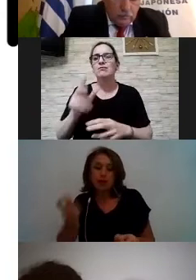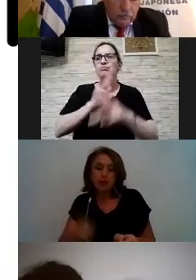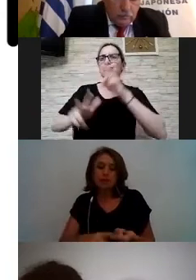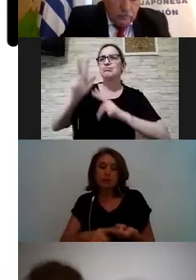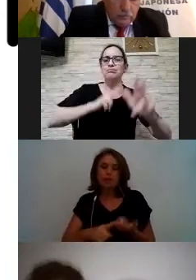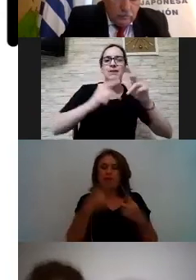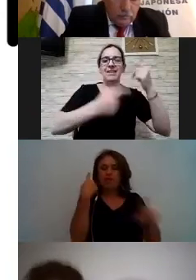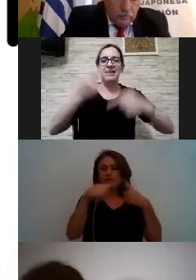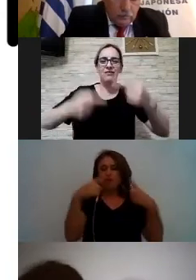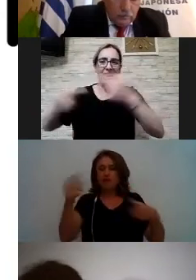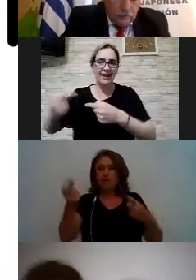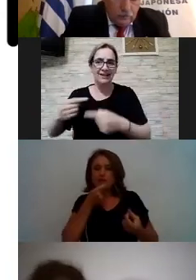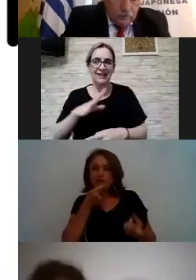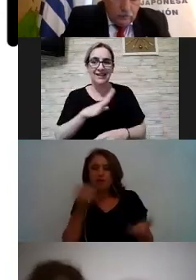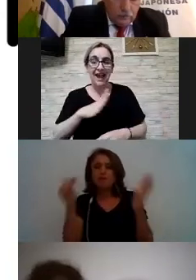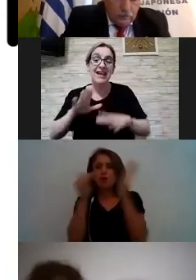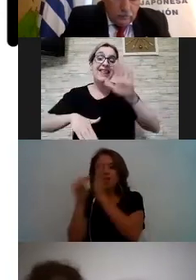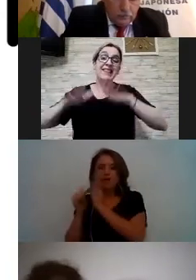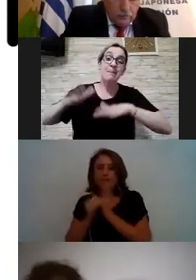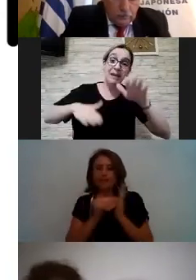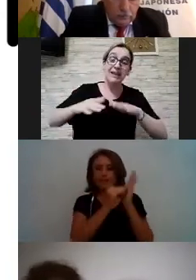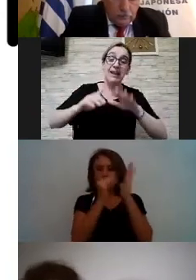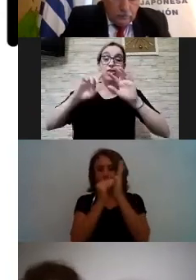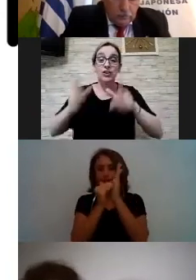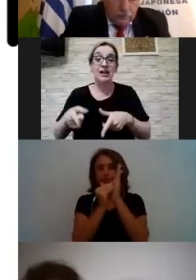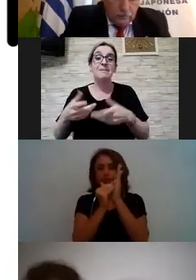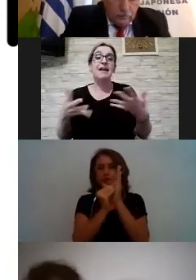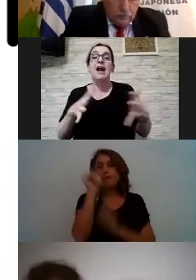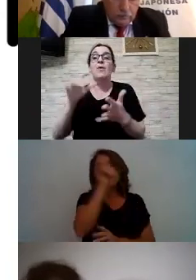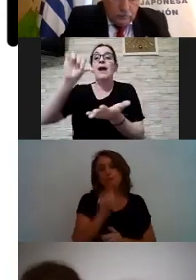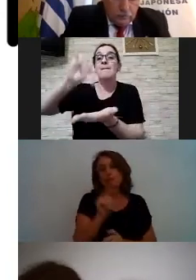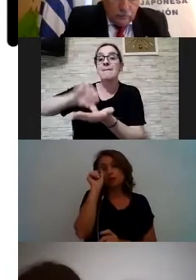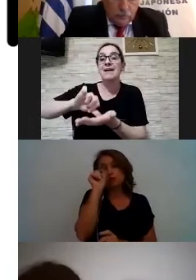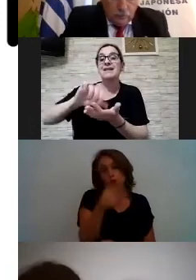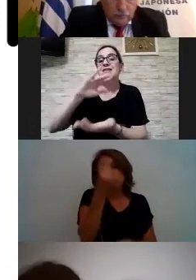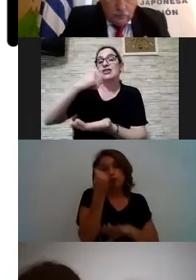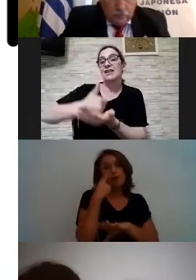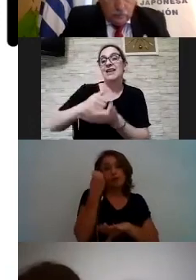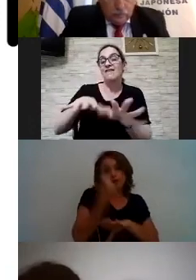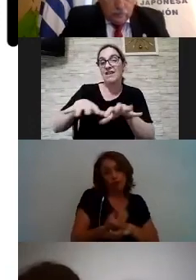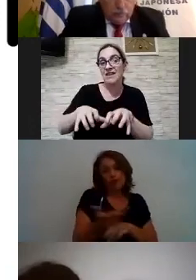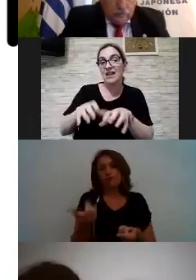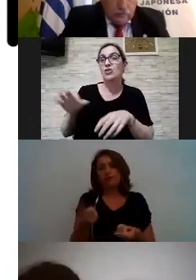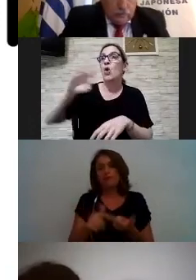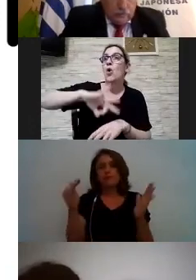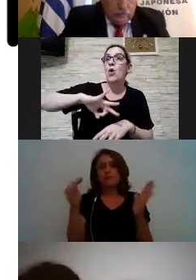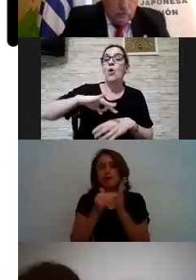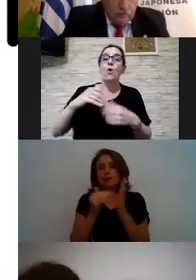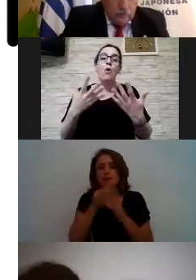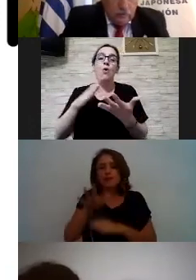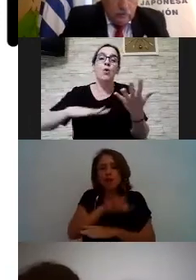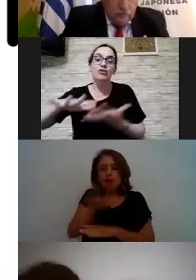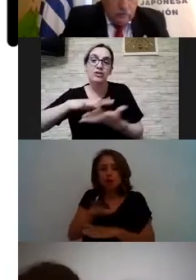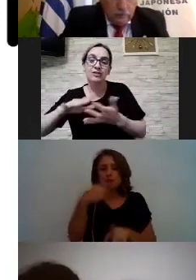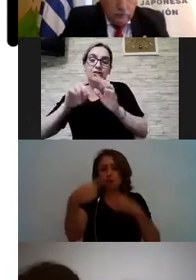diferentes, ¿no? Dependiendo, quizá, del país en el que se encuentren, dependiendo, eso implica un contexto distinto,